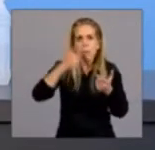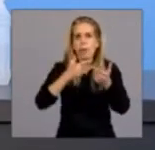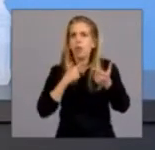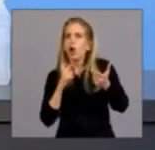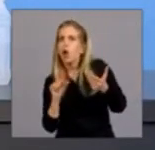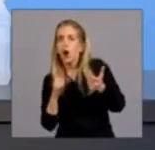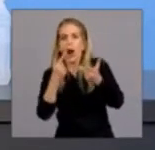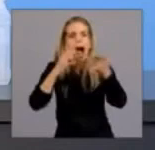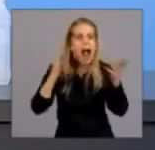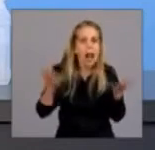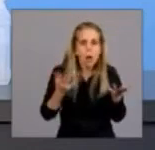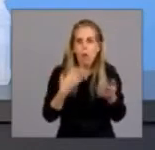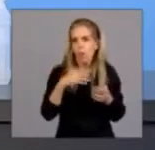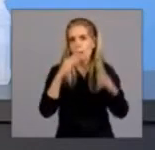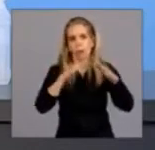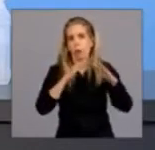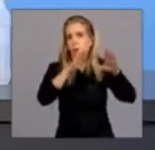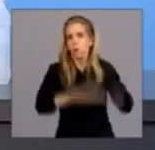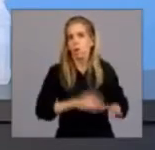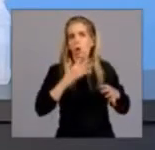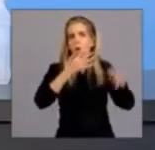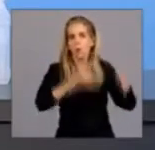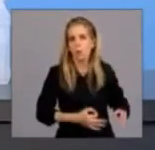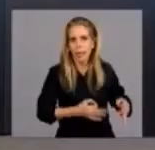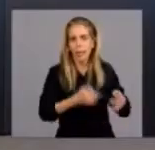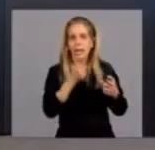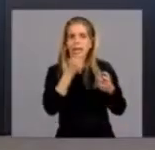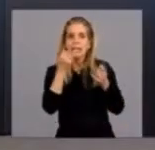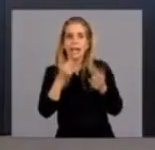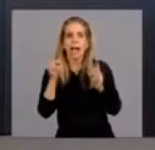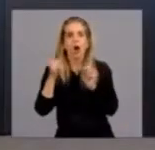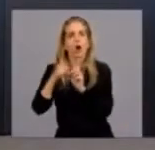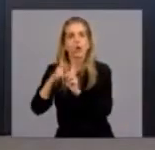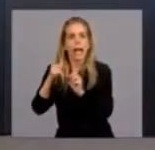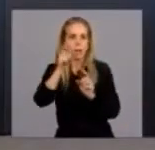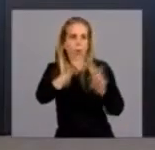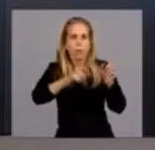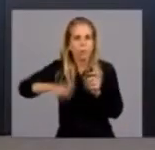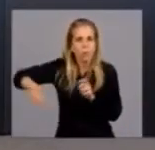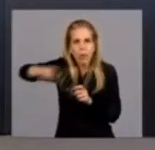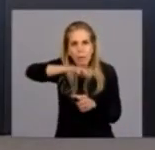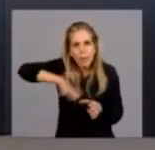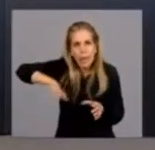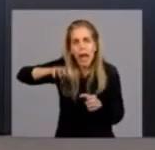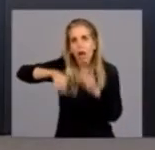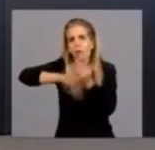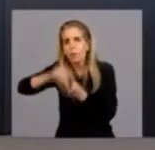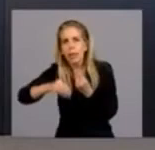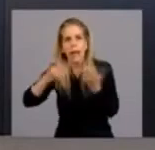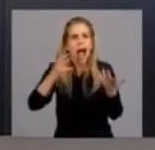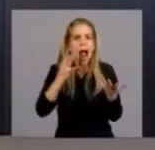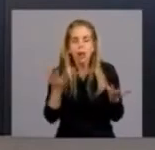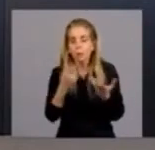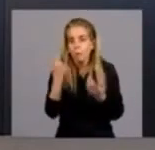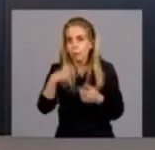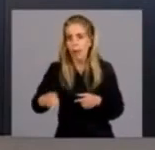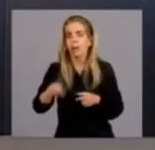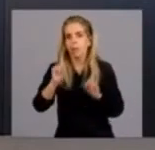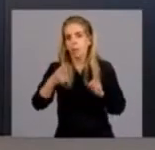casos confirmados o contactos estrechos, también deben hacer cuarentena.